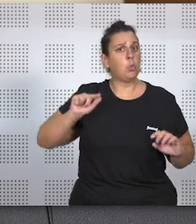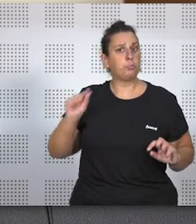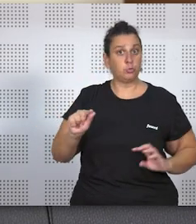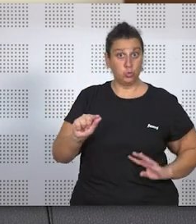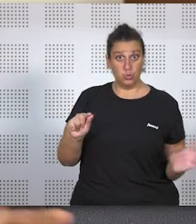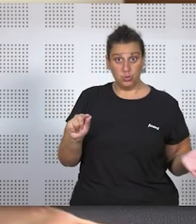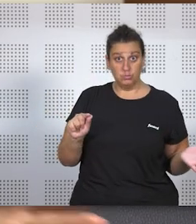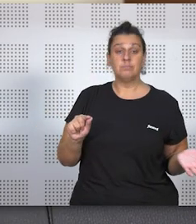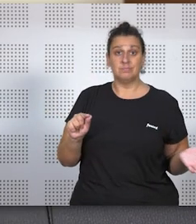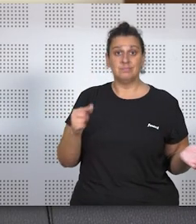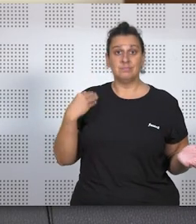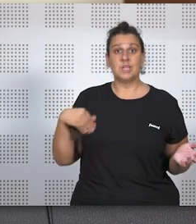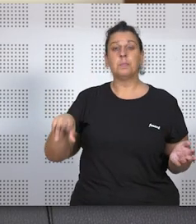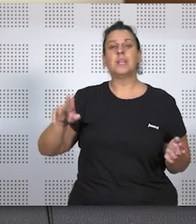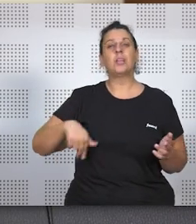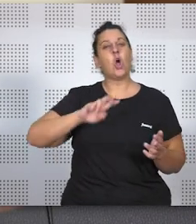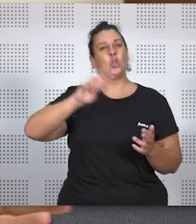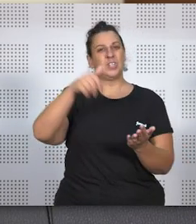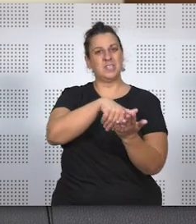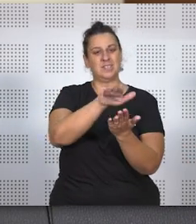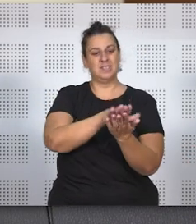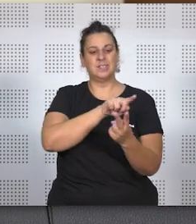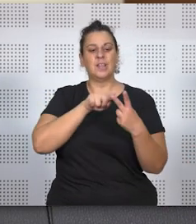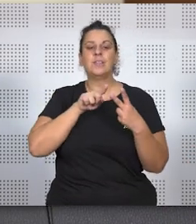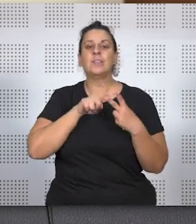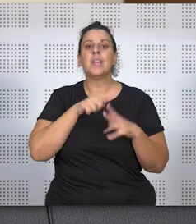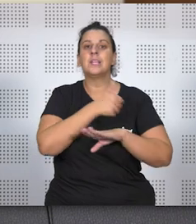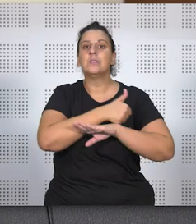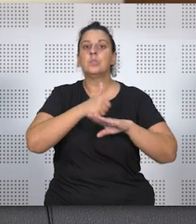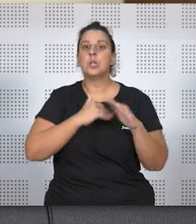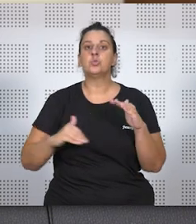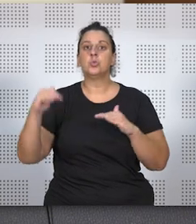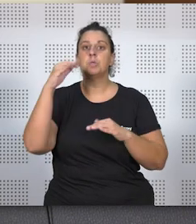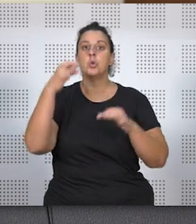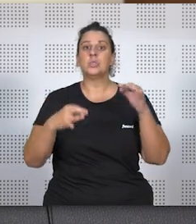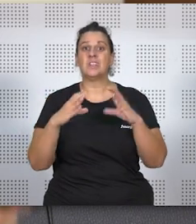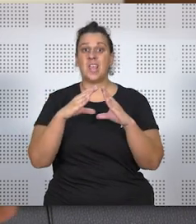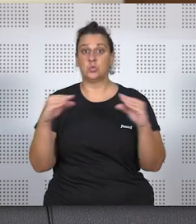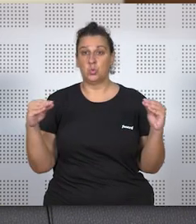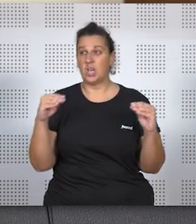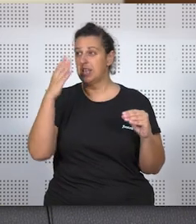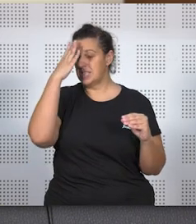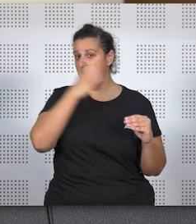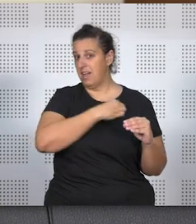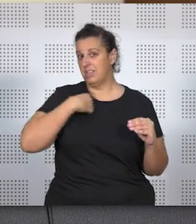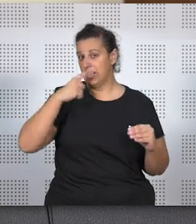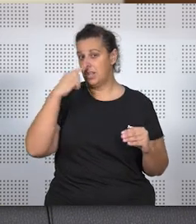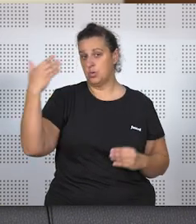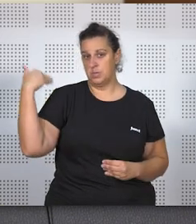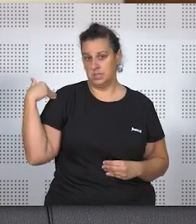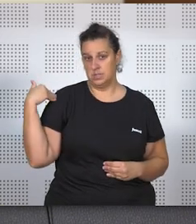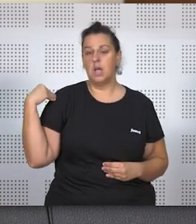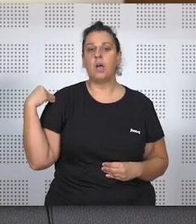Y en el mismo sentido va otra sentencia también que es del Tribunal Superior de Justicia de Asturias de abril del año 2022,